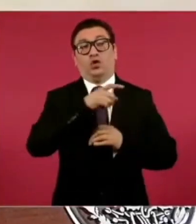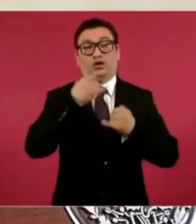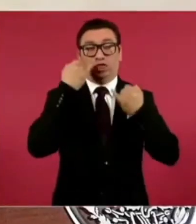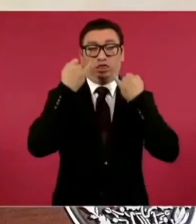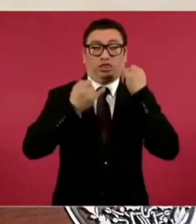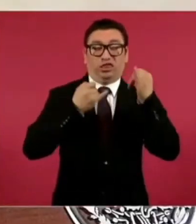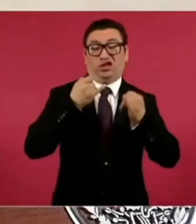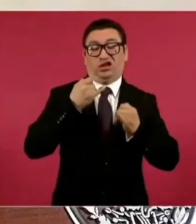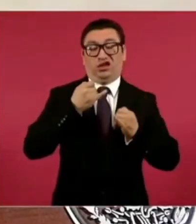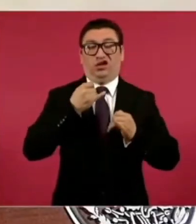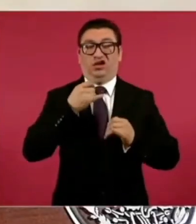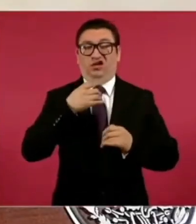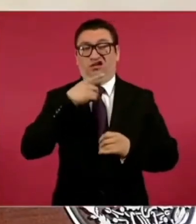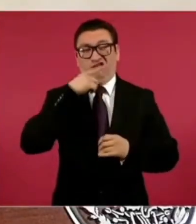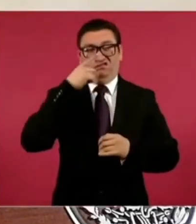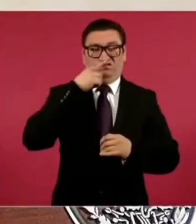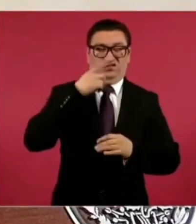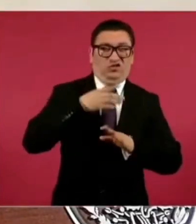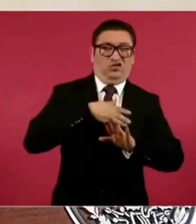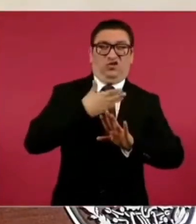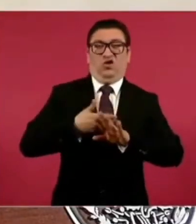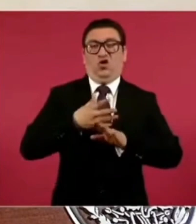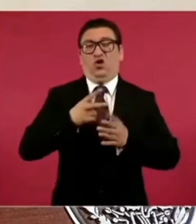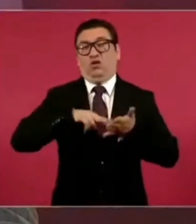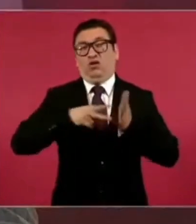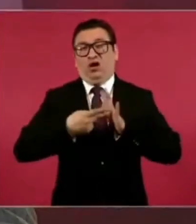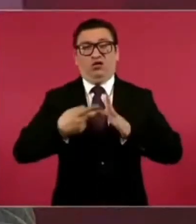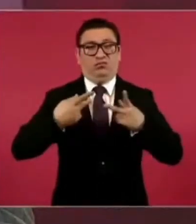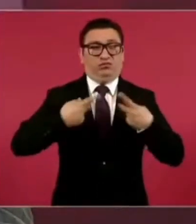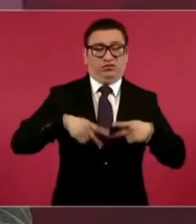prepotentes los ingenieros.